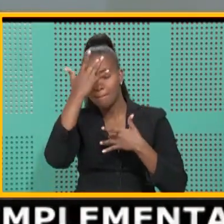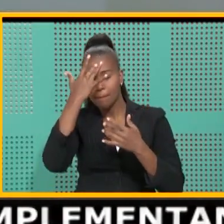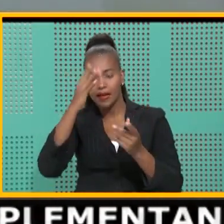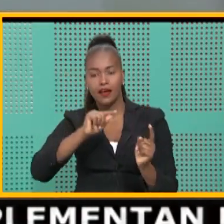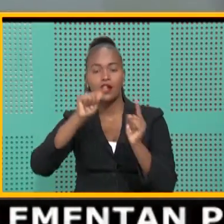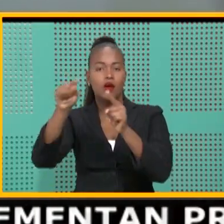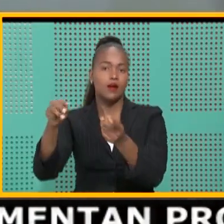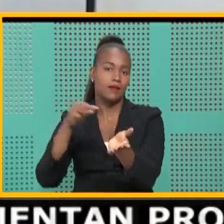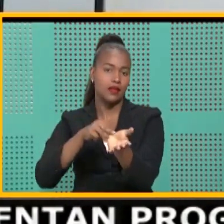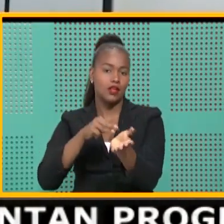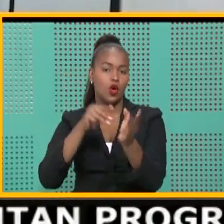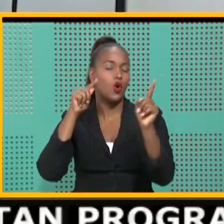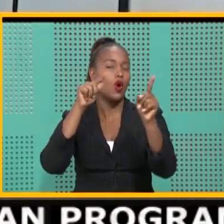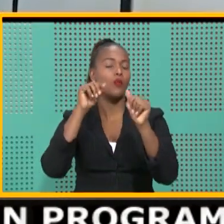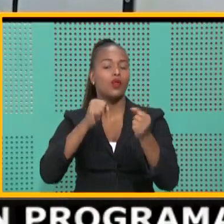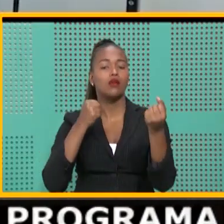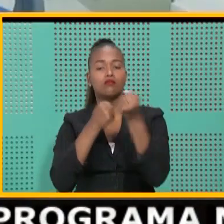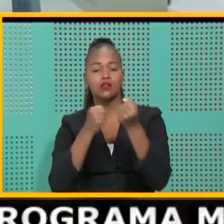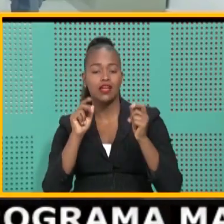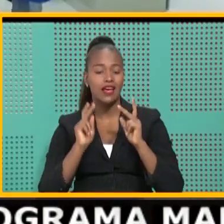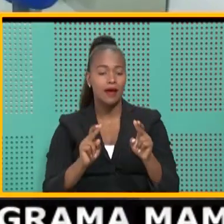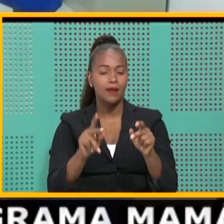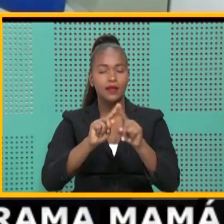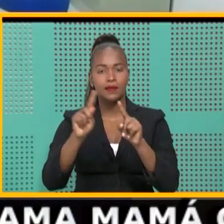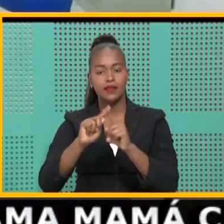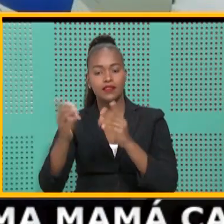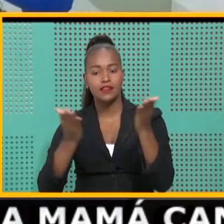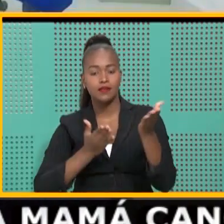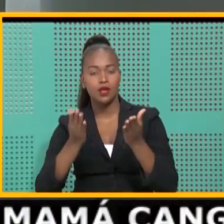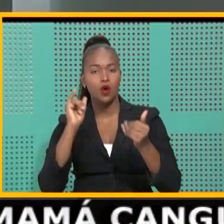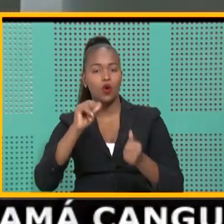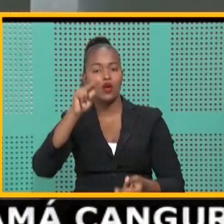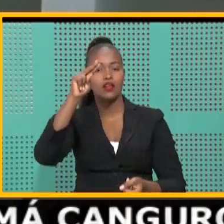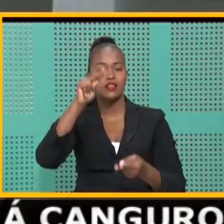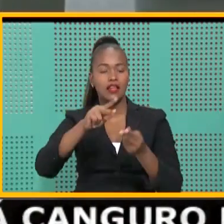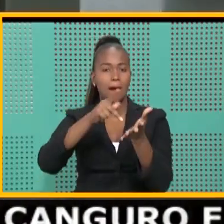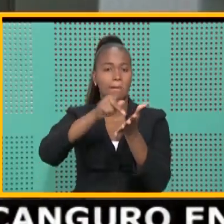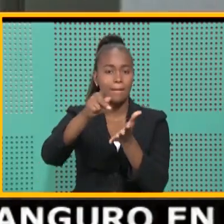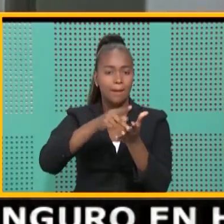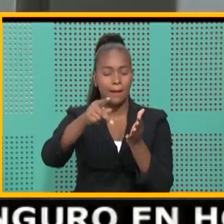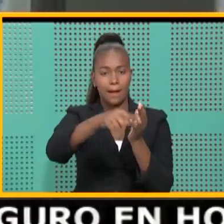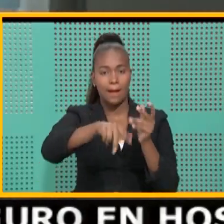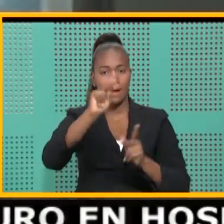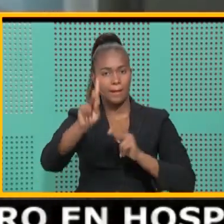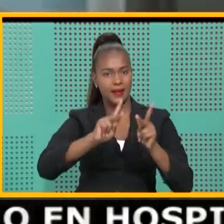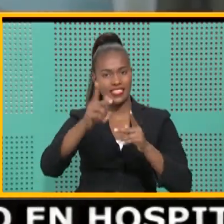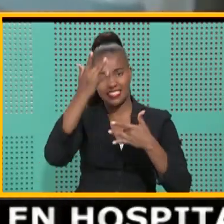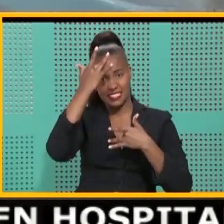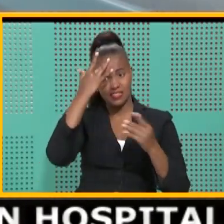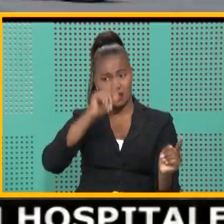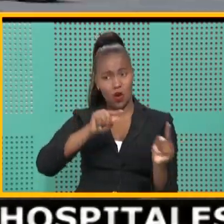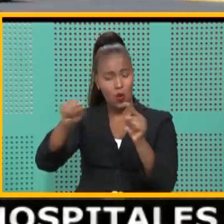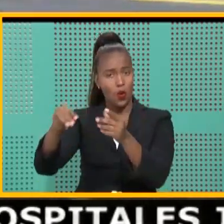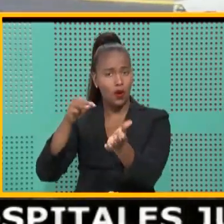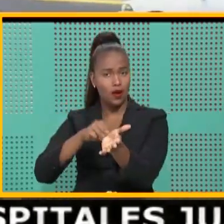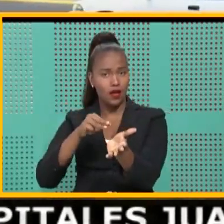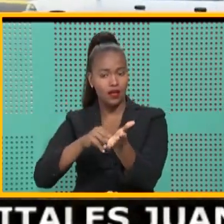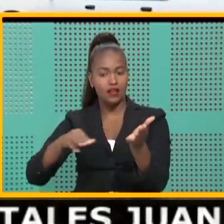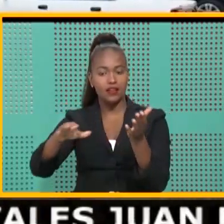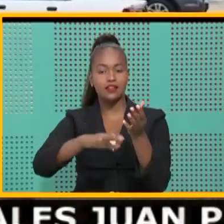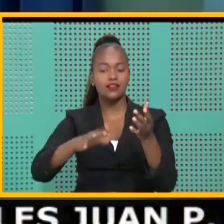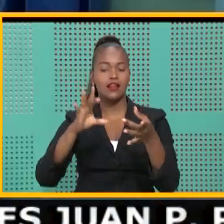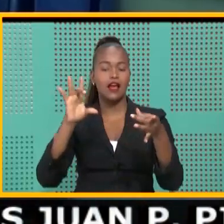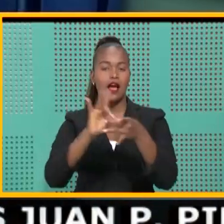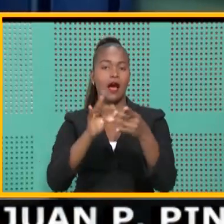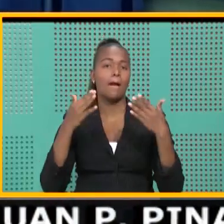con el objetivo de ofrecer mayor agilidad en los servicios y reducir costos en los usuarios de los centros hospitalarios de la red única